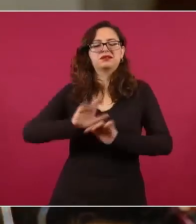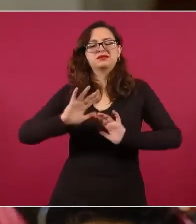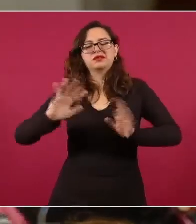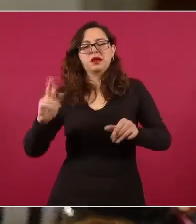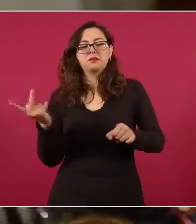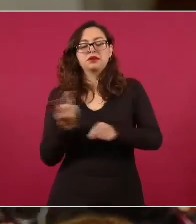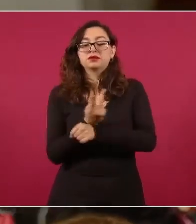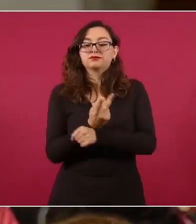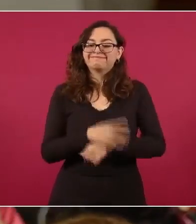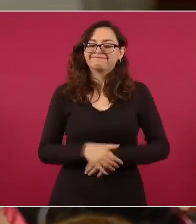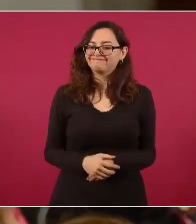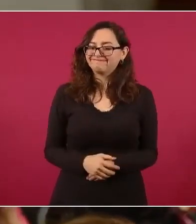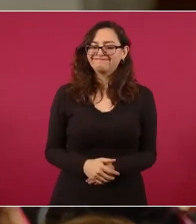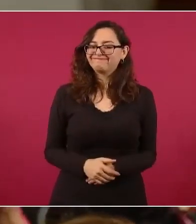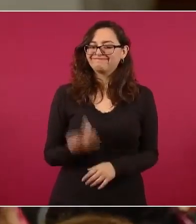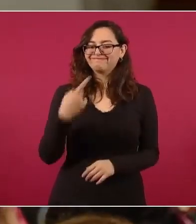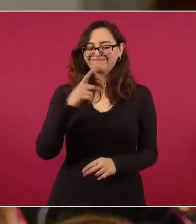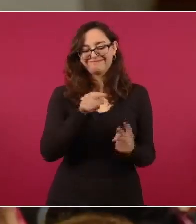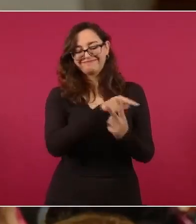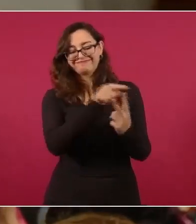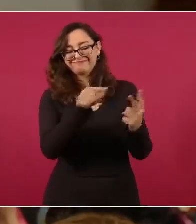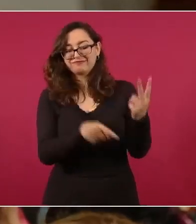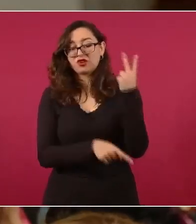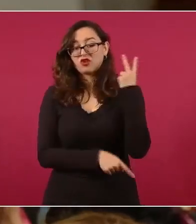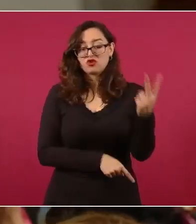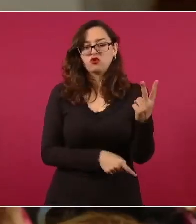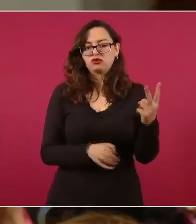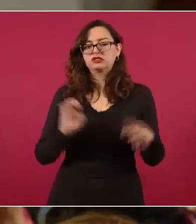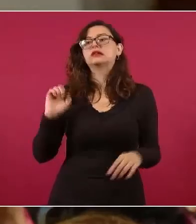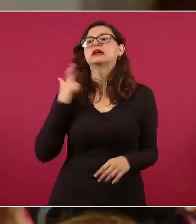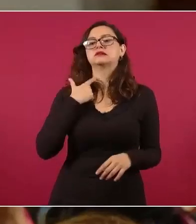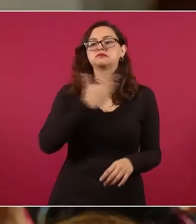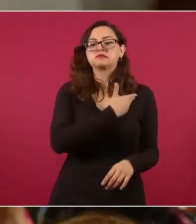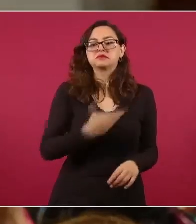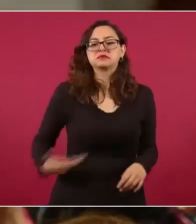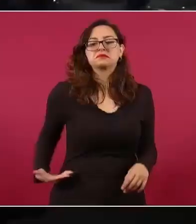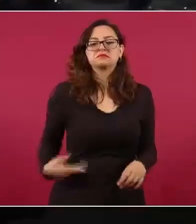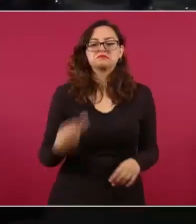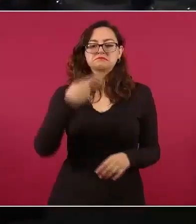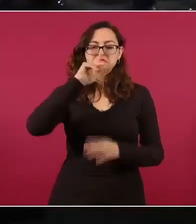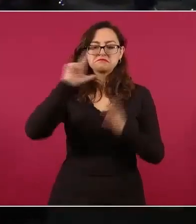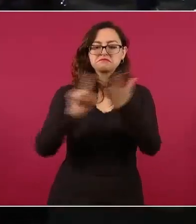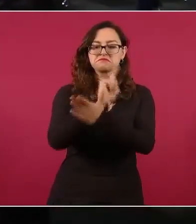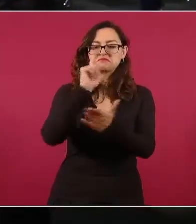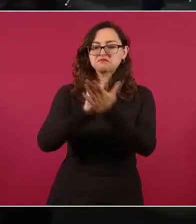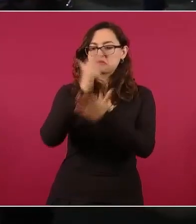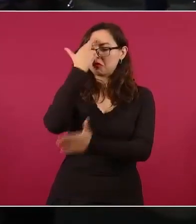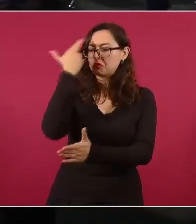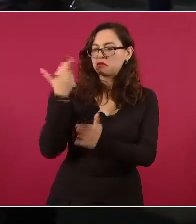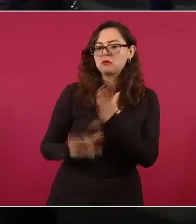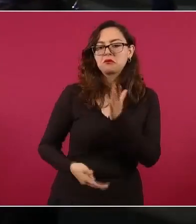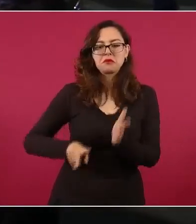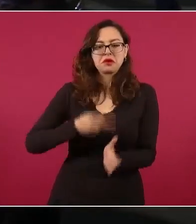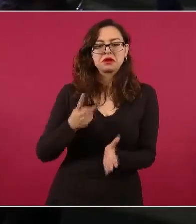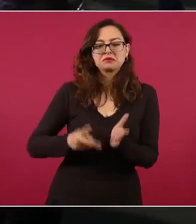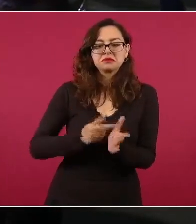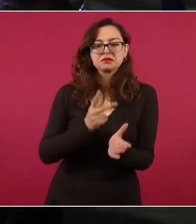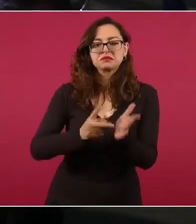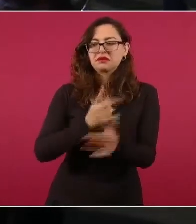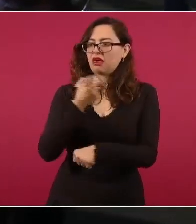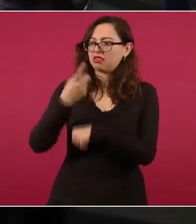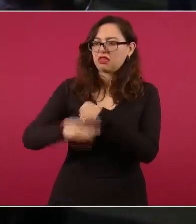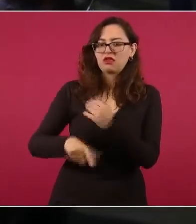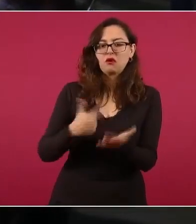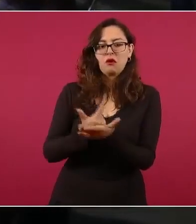este país son muchísimos. Decir que son cínicos al hablar, por ejemplo, del manejo de la crisis